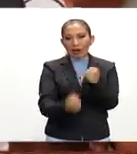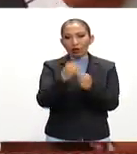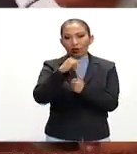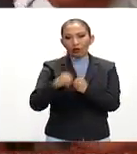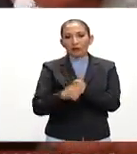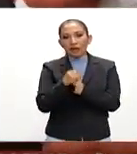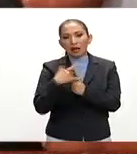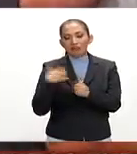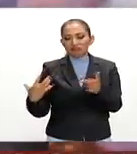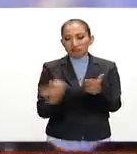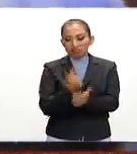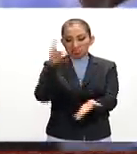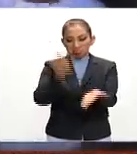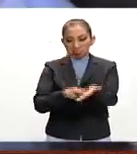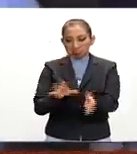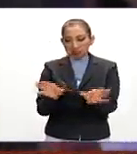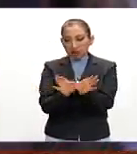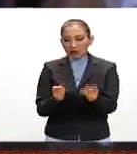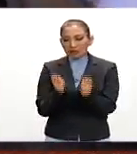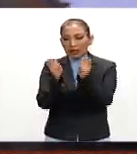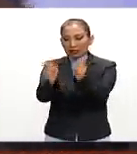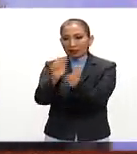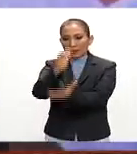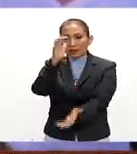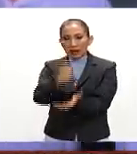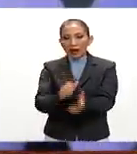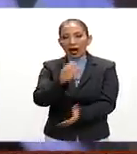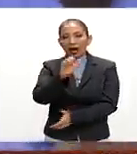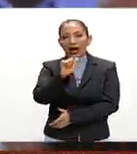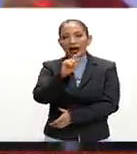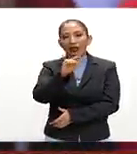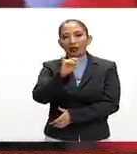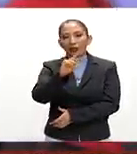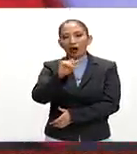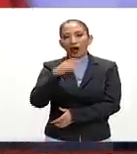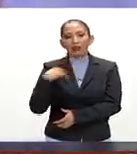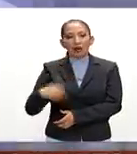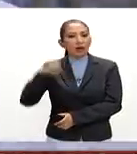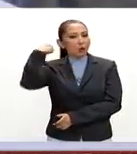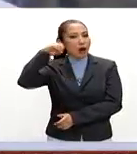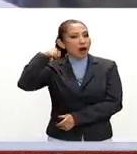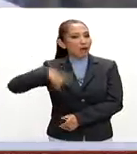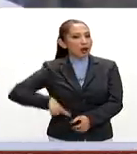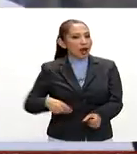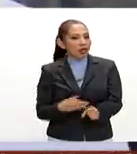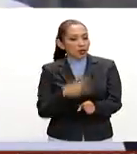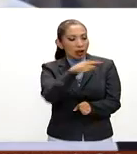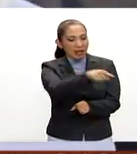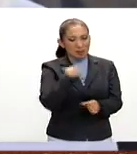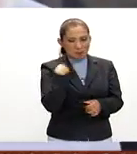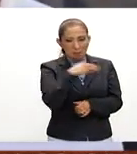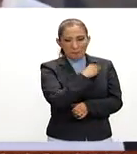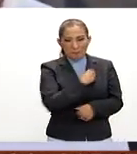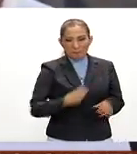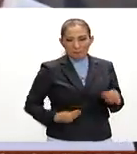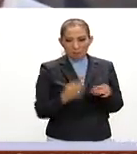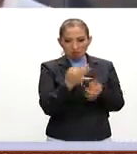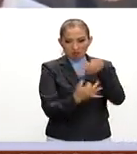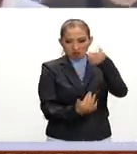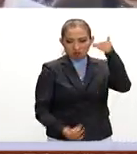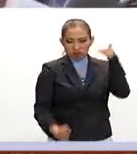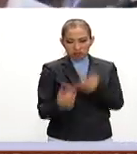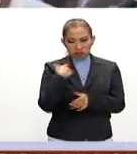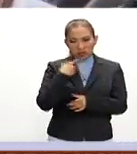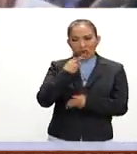federación validó el triunfo y entrega de constancia de mayoría a Alejandro Murat como gobernador de Oaxaca los magistrados desestimaron los